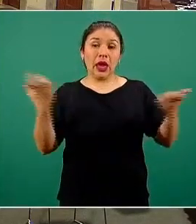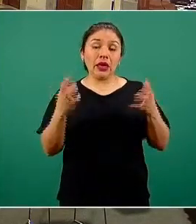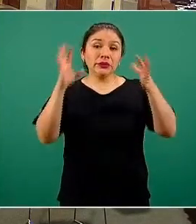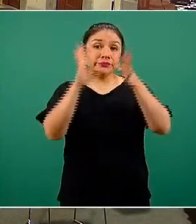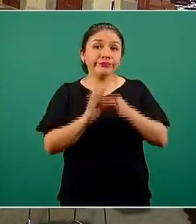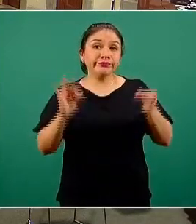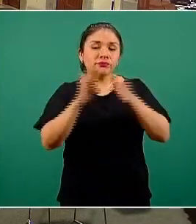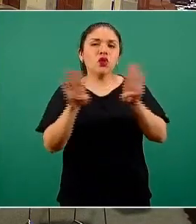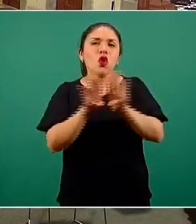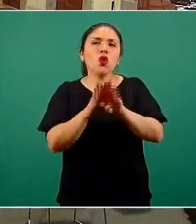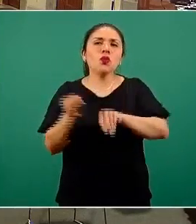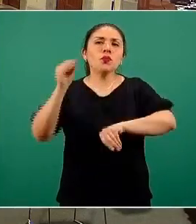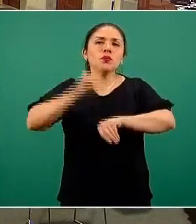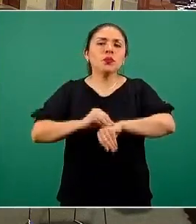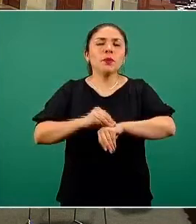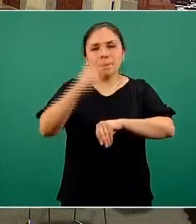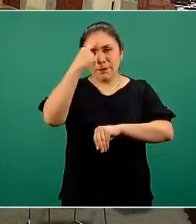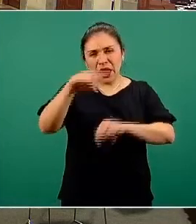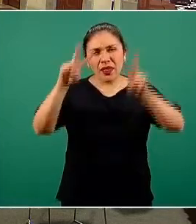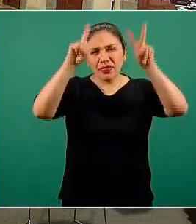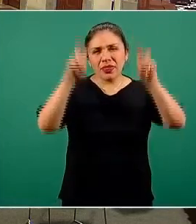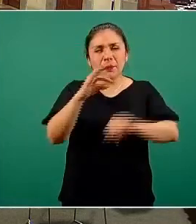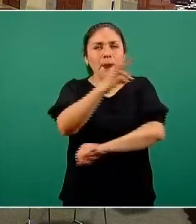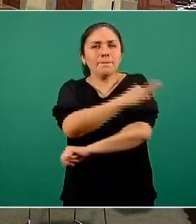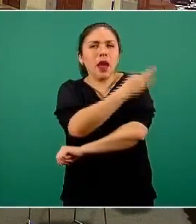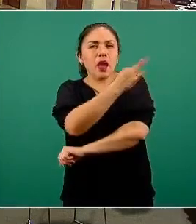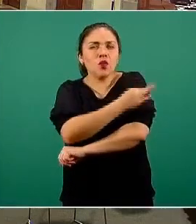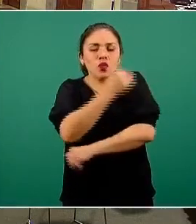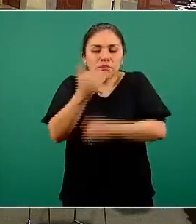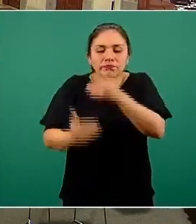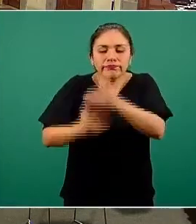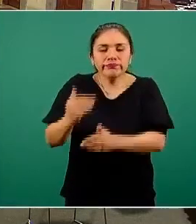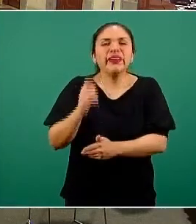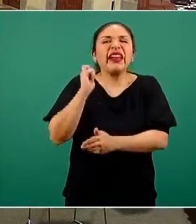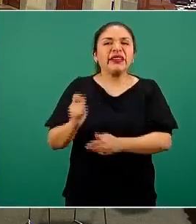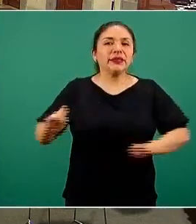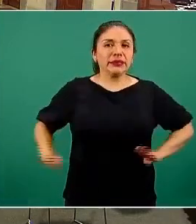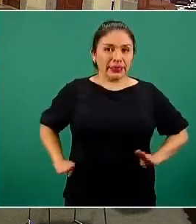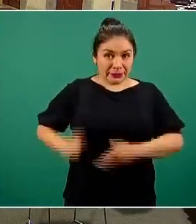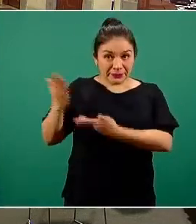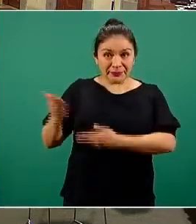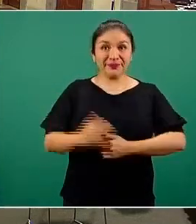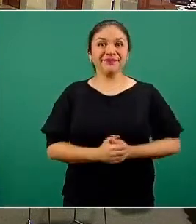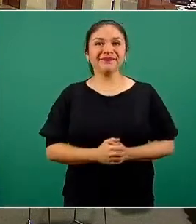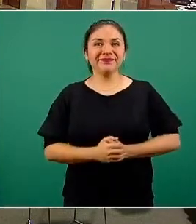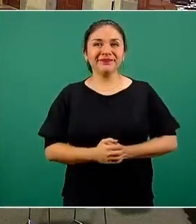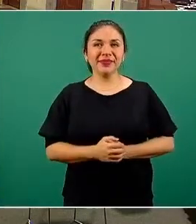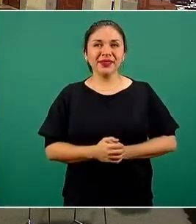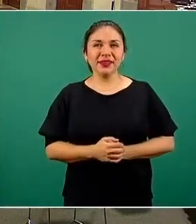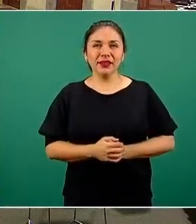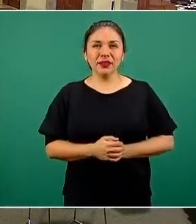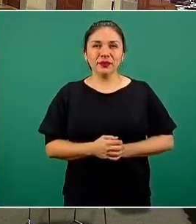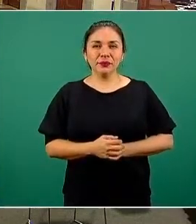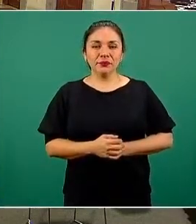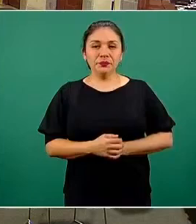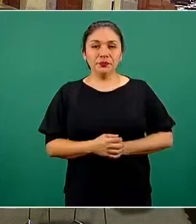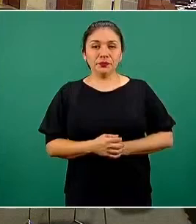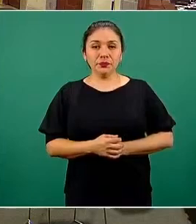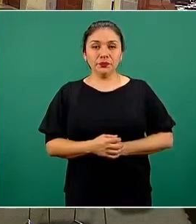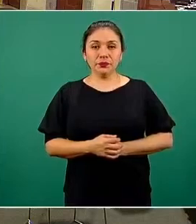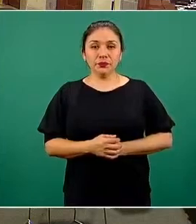el componente del avance de la política nacional de vacunación. Doctor López-Gatell. Gracias.